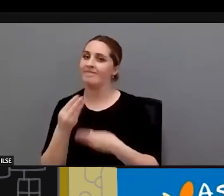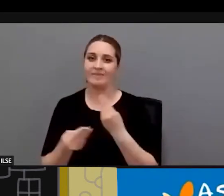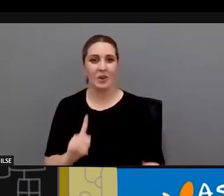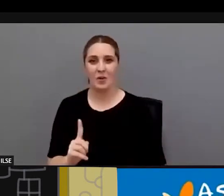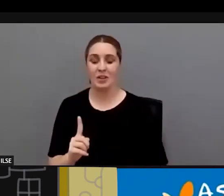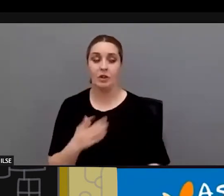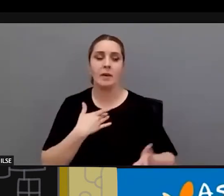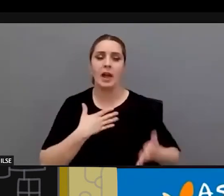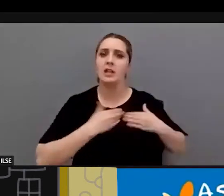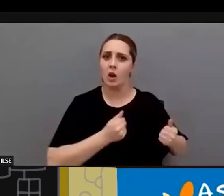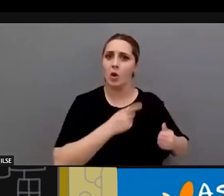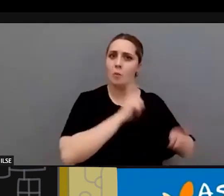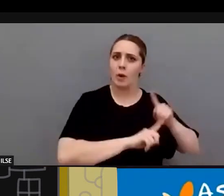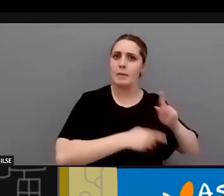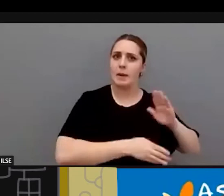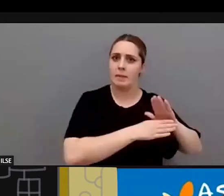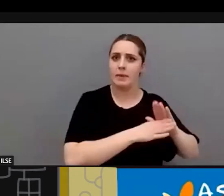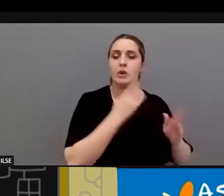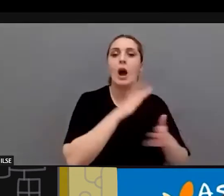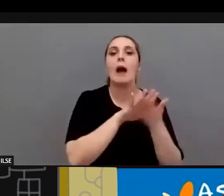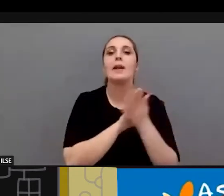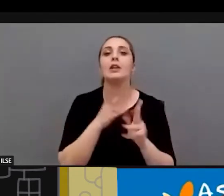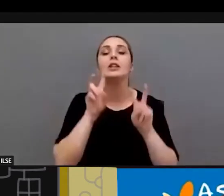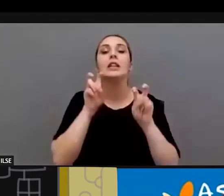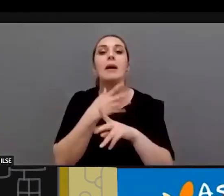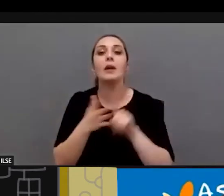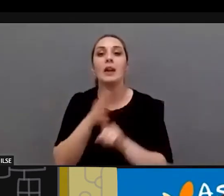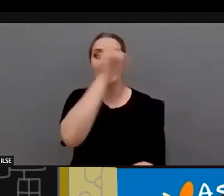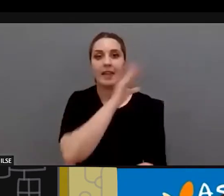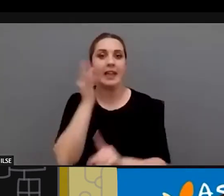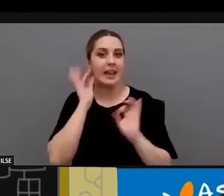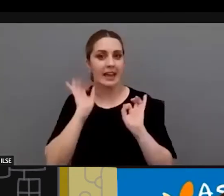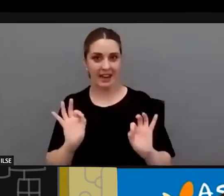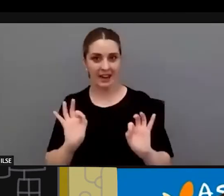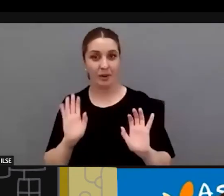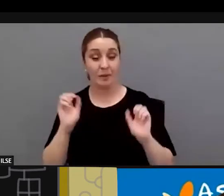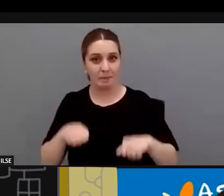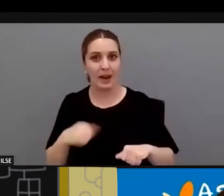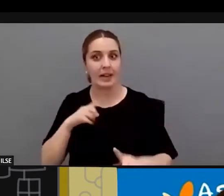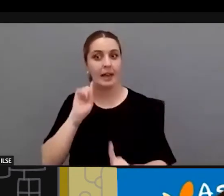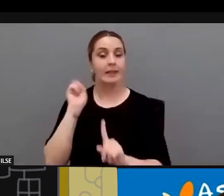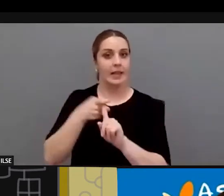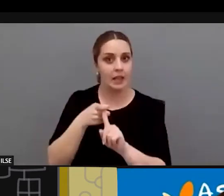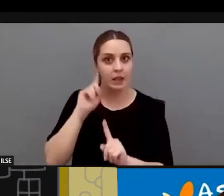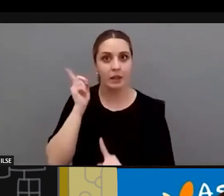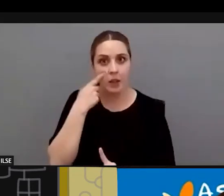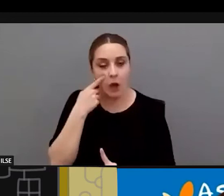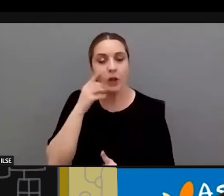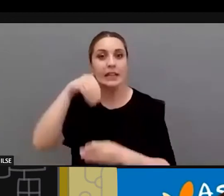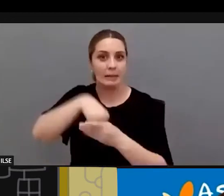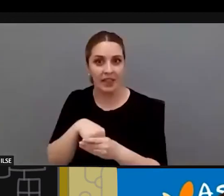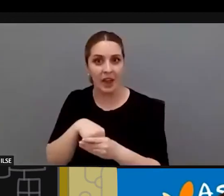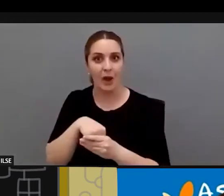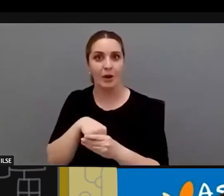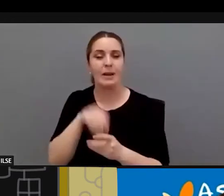verdad estoy hablando de violencia de género José Manuel ahora me estoy centrando en esta cuestión en la detección en la intervención y como el